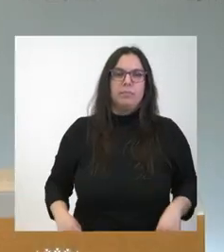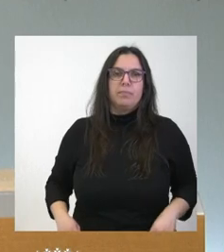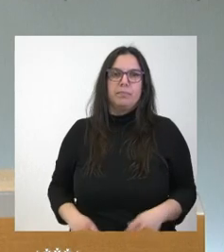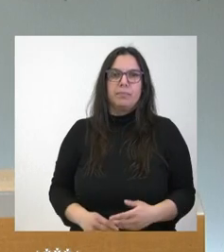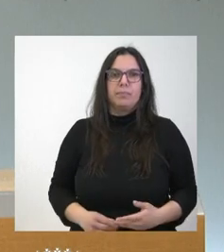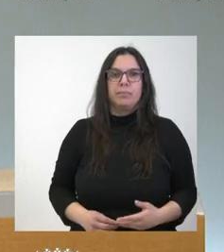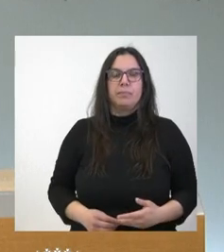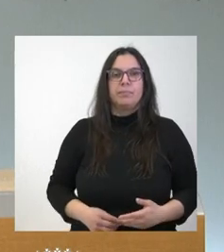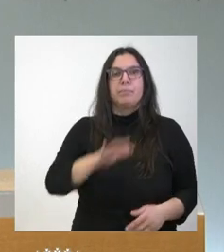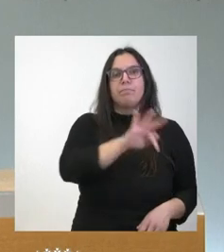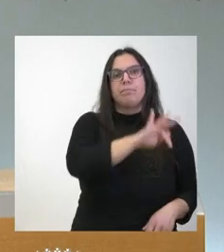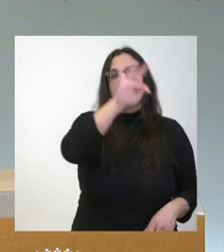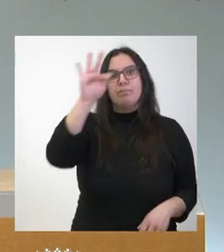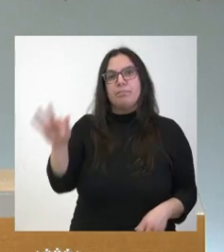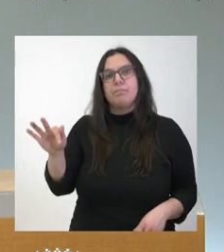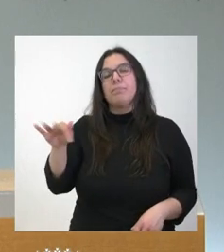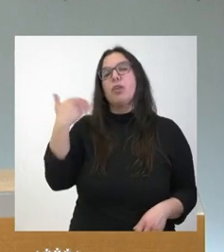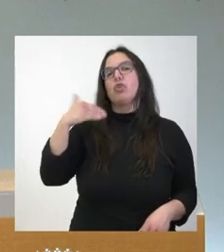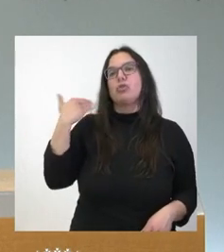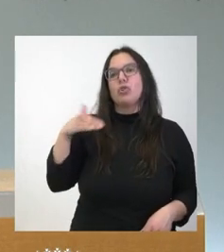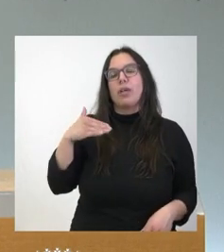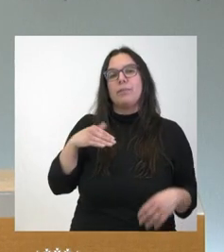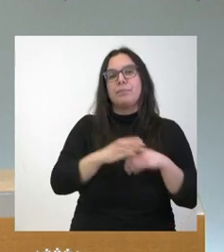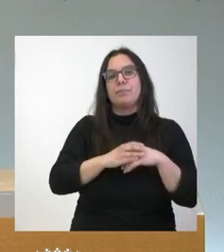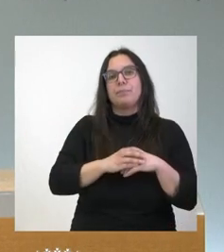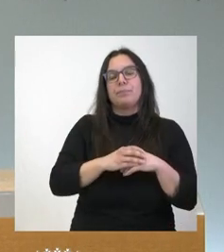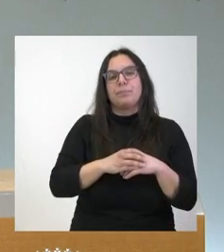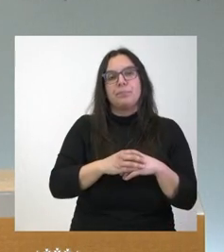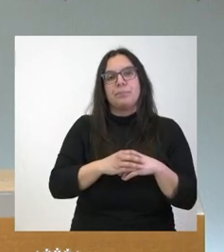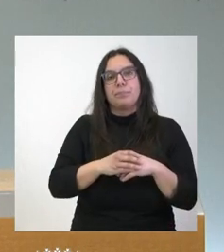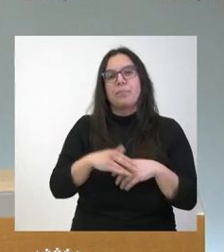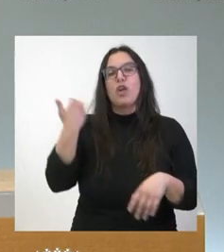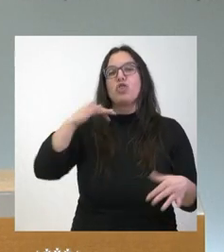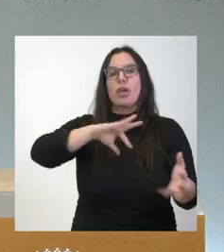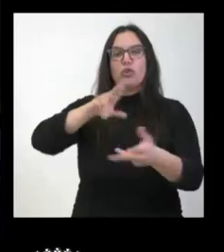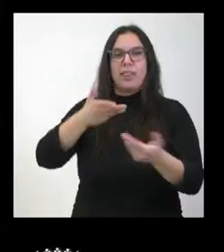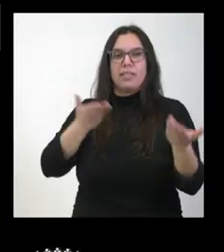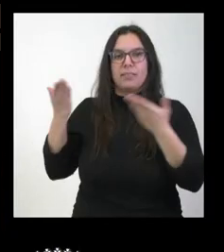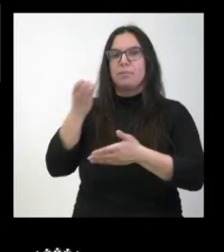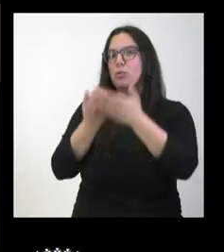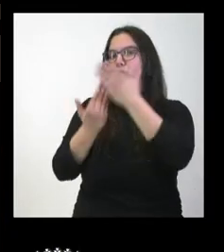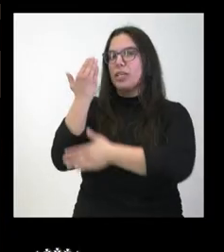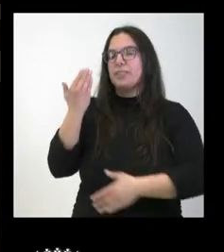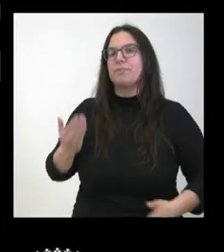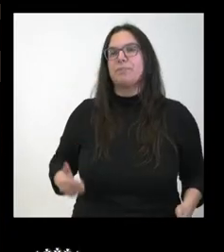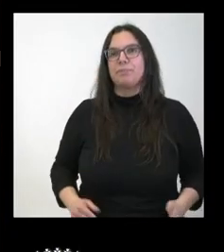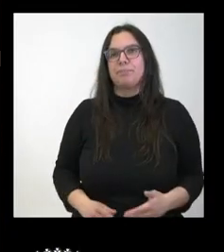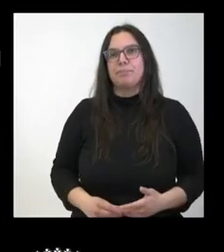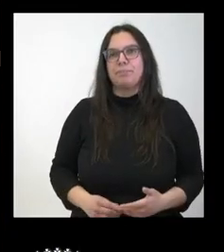Y continuamos ahora en Soria con Iziar Ortega, Soria Noticias. Buenos días, Iziar.